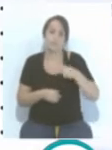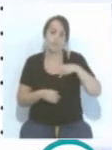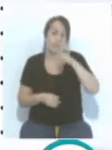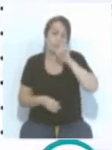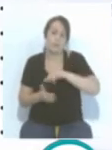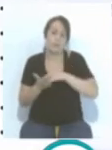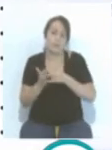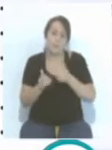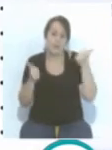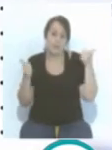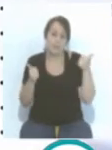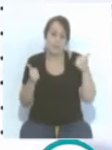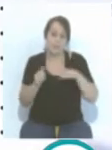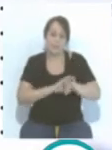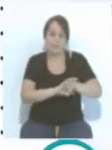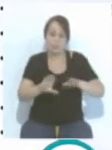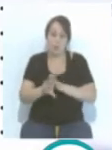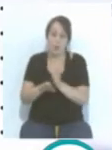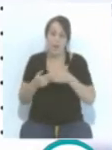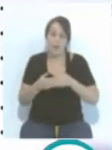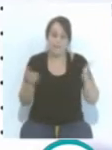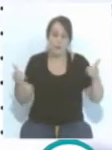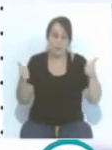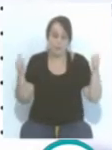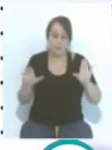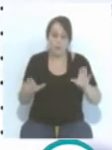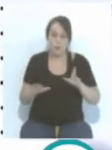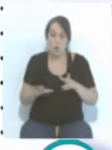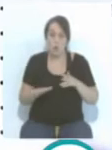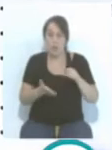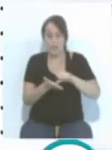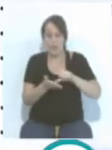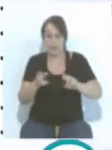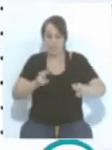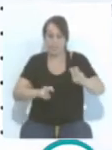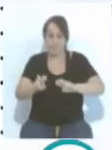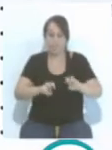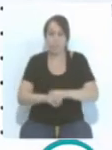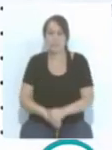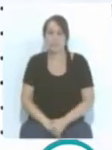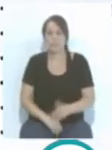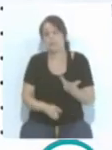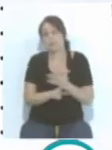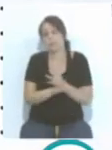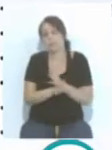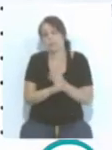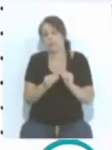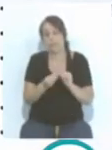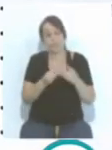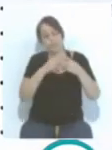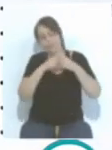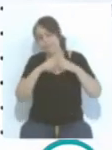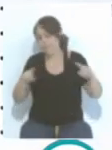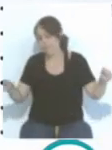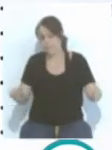más abiertos totalmente, pero buscando el centro, han sido dos formas de jugar totalmente distintas, estábamos